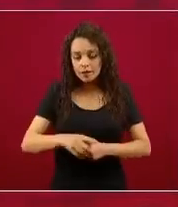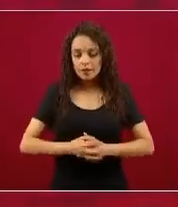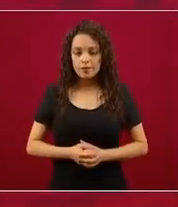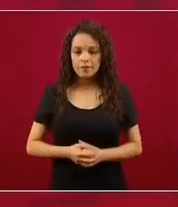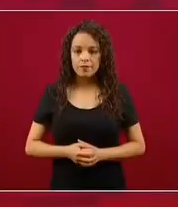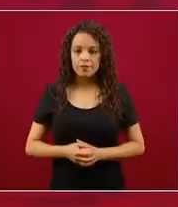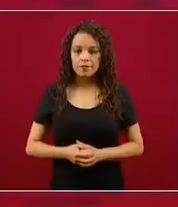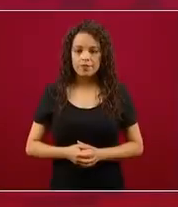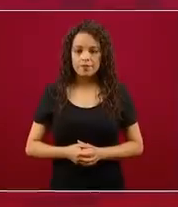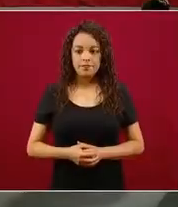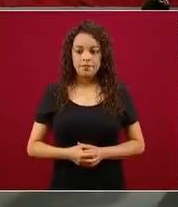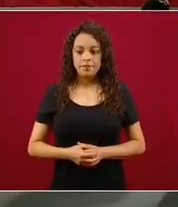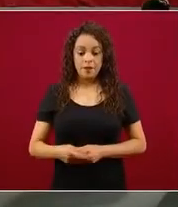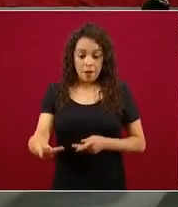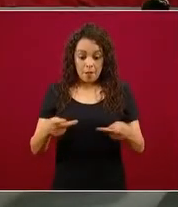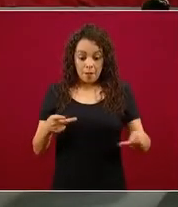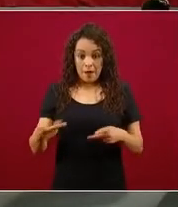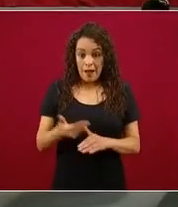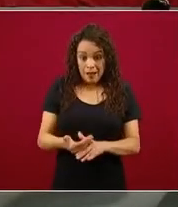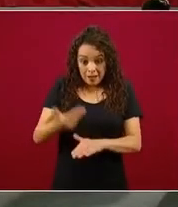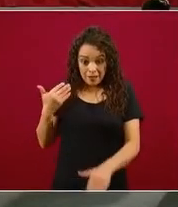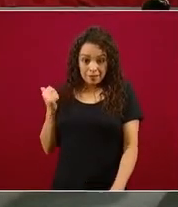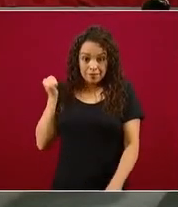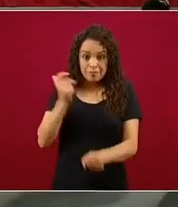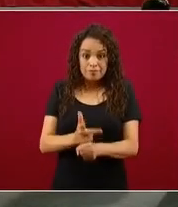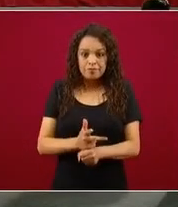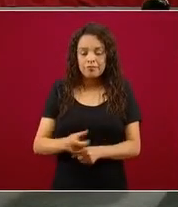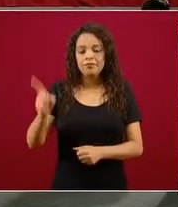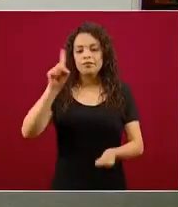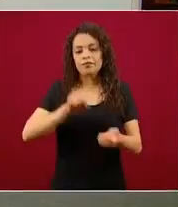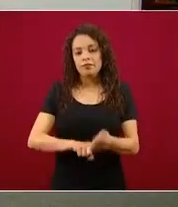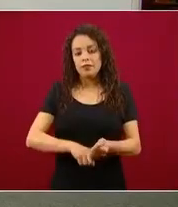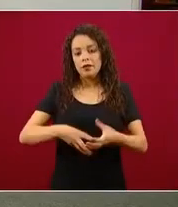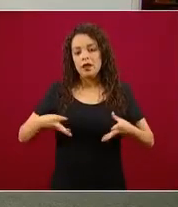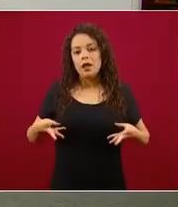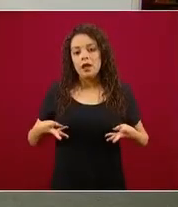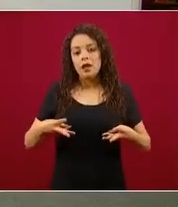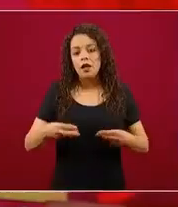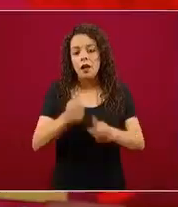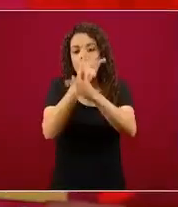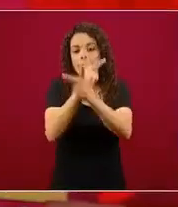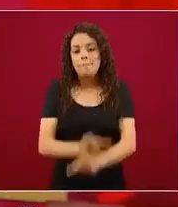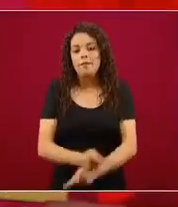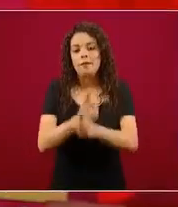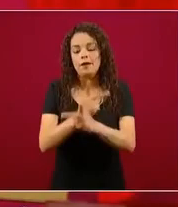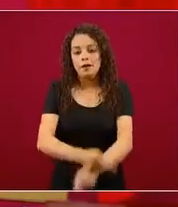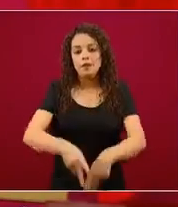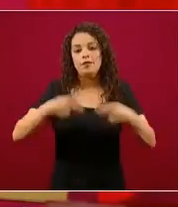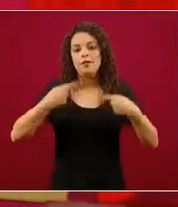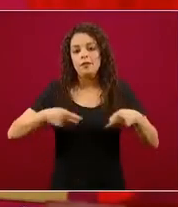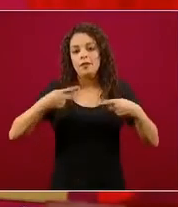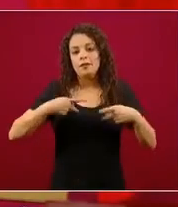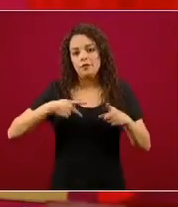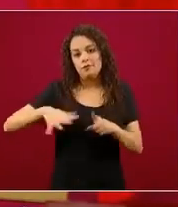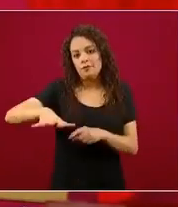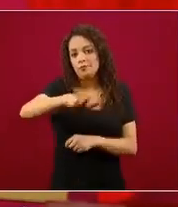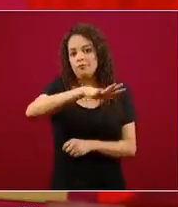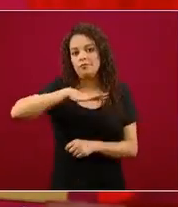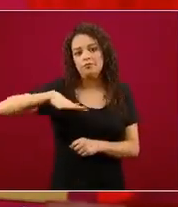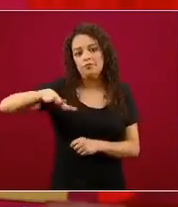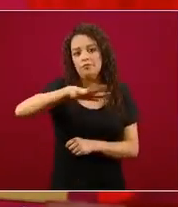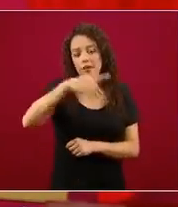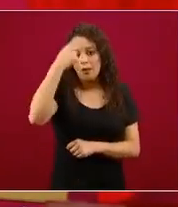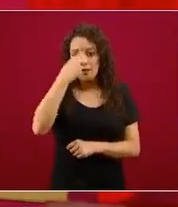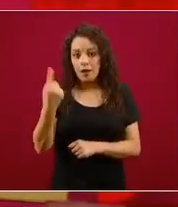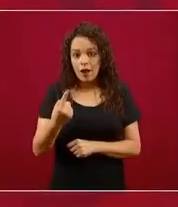si lo hacemos demasiado temprano, gastamos un mes de la tolerancia social a las medidas de distanciamiento